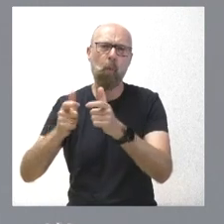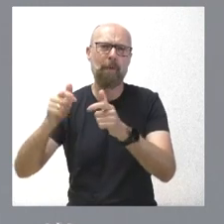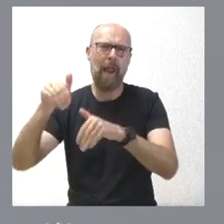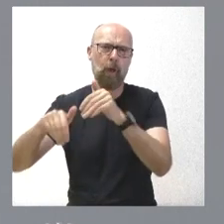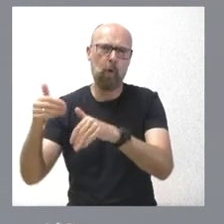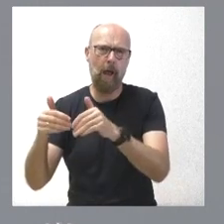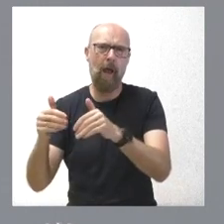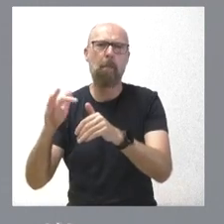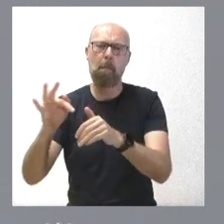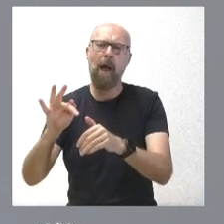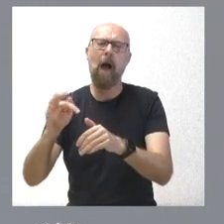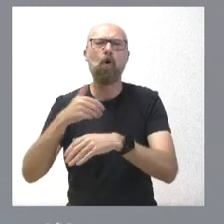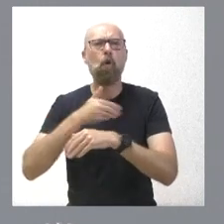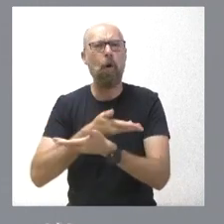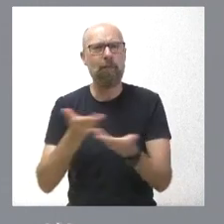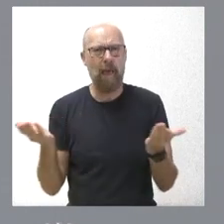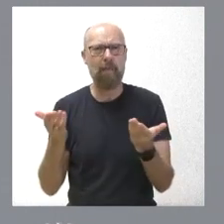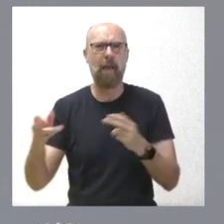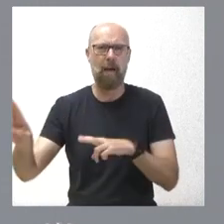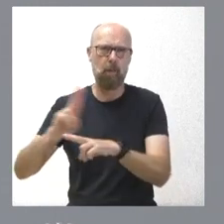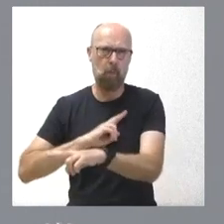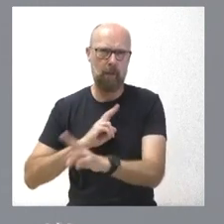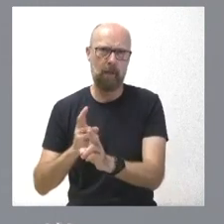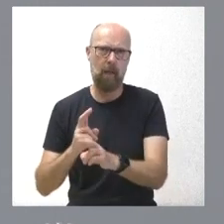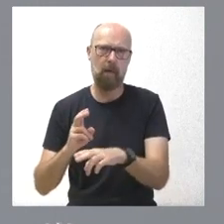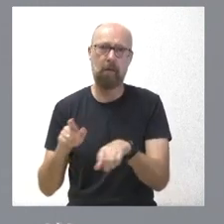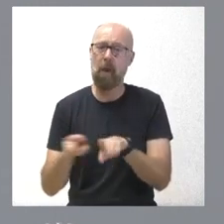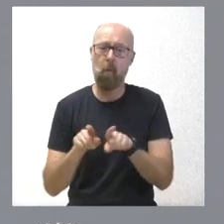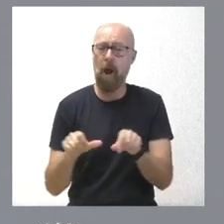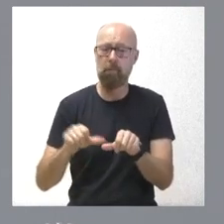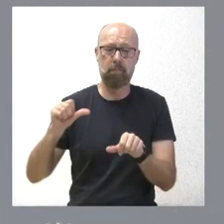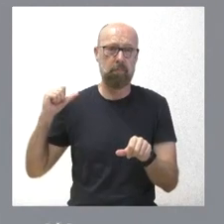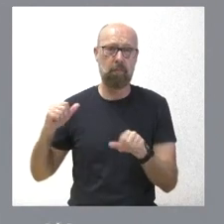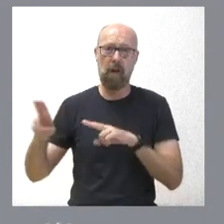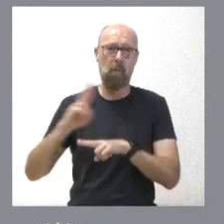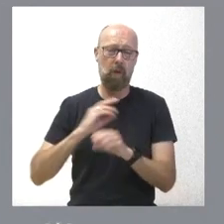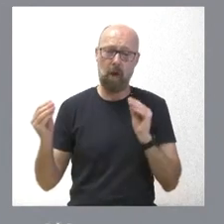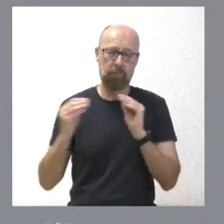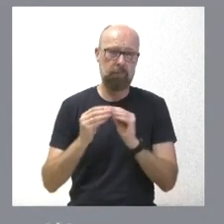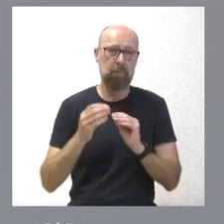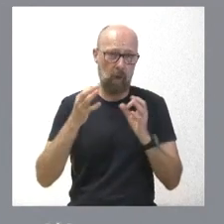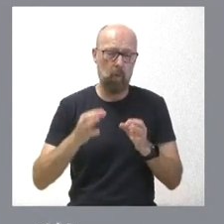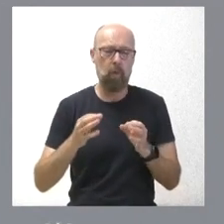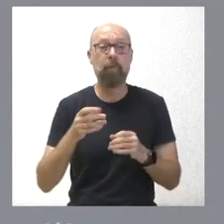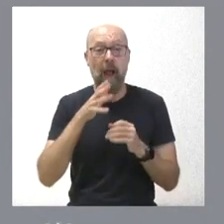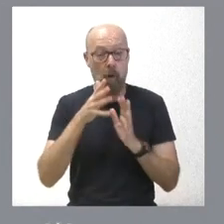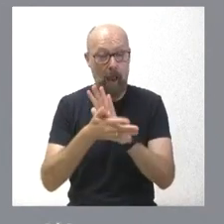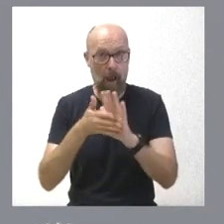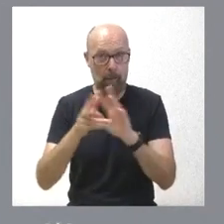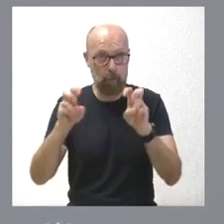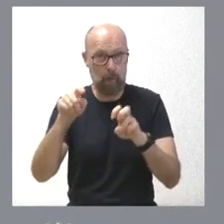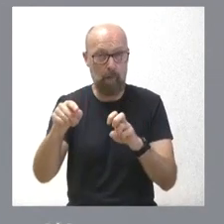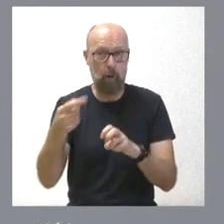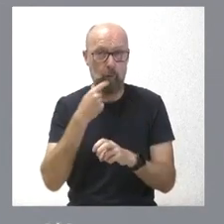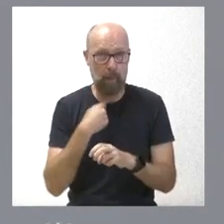de las mismas, que sea idéntico al que se produjo en ocasiones anteriores. La que estamos hablando, que es la que usted se refiere,